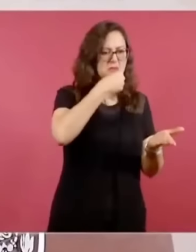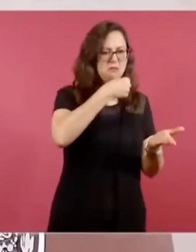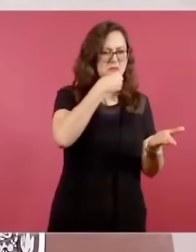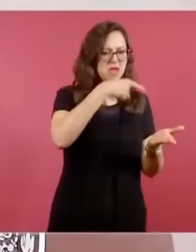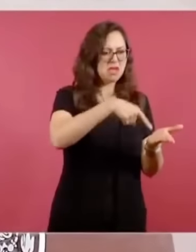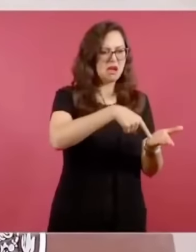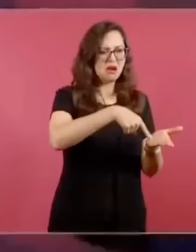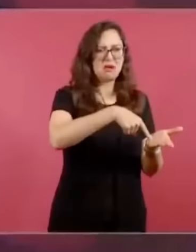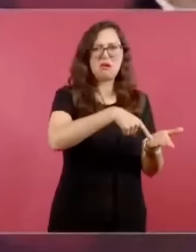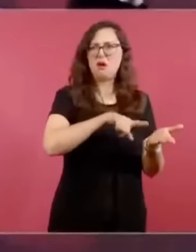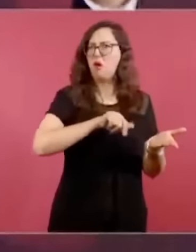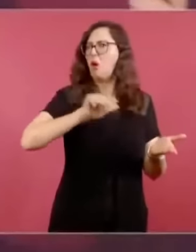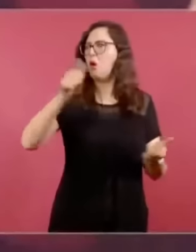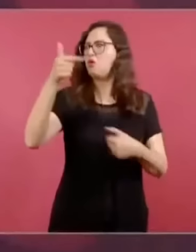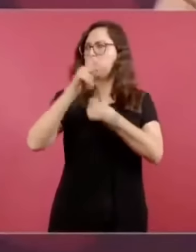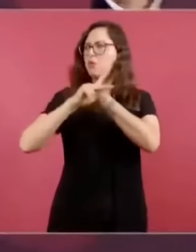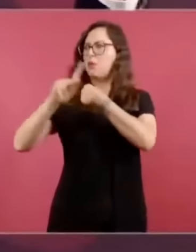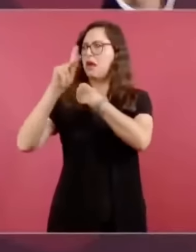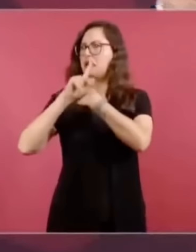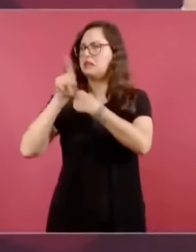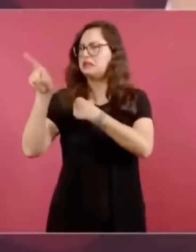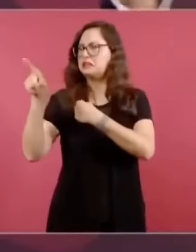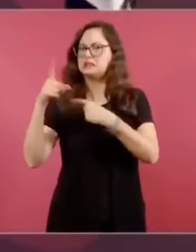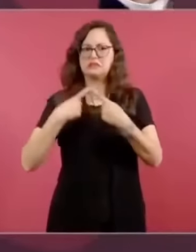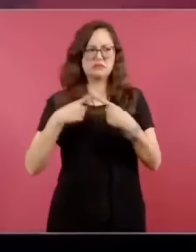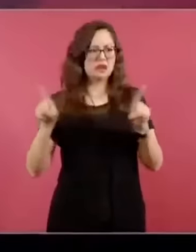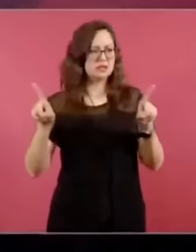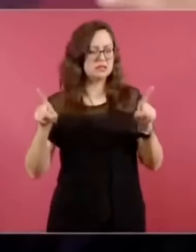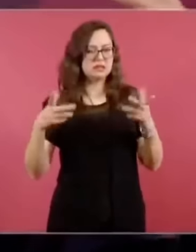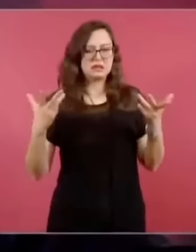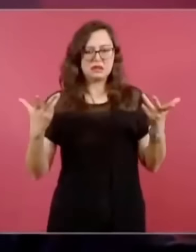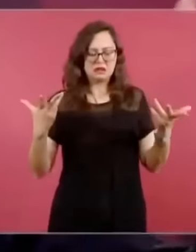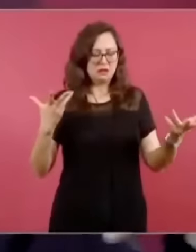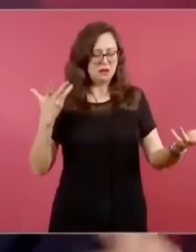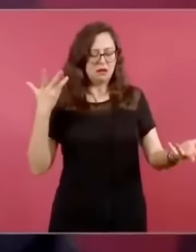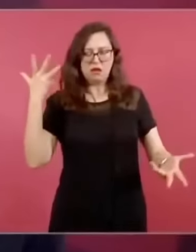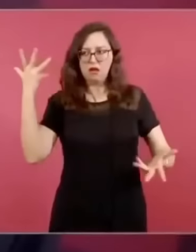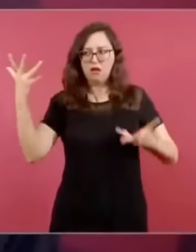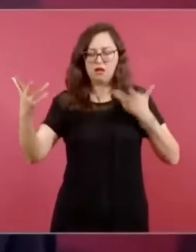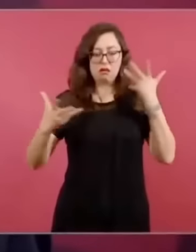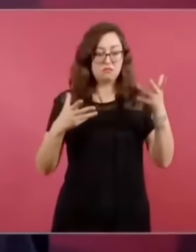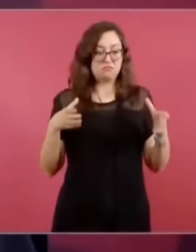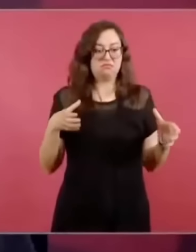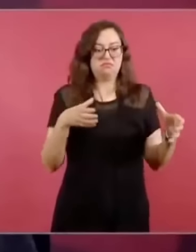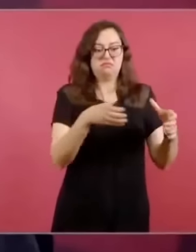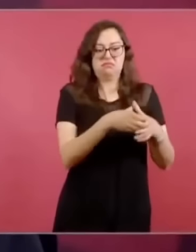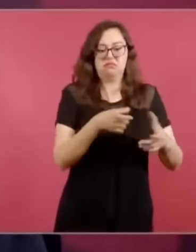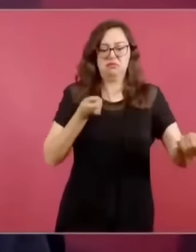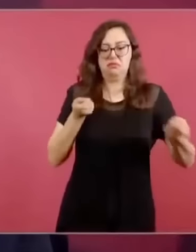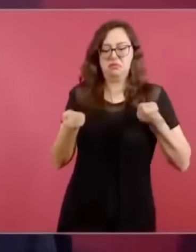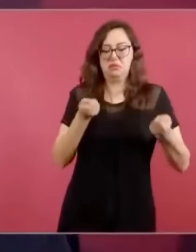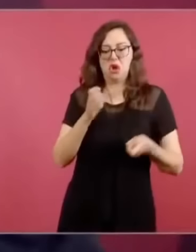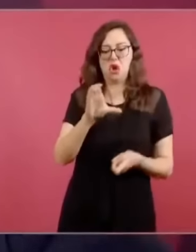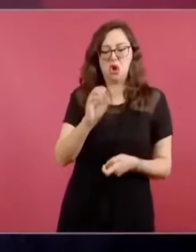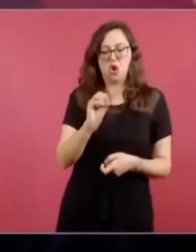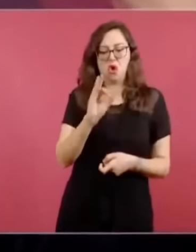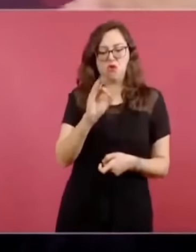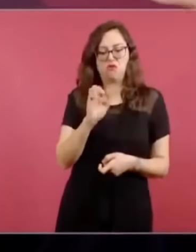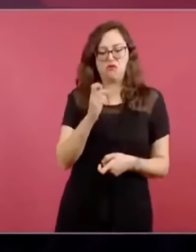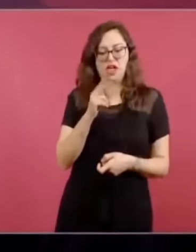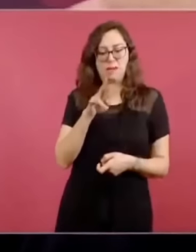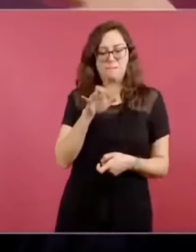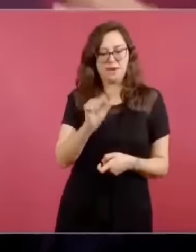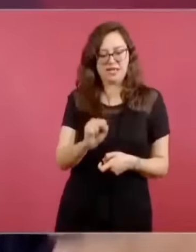Era una mafia bien